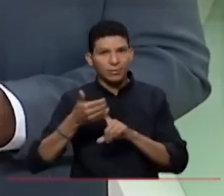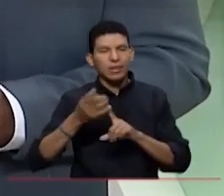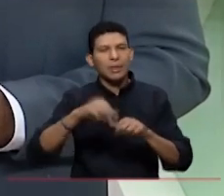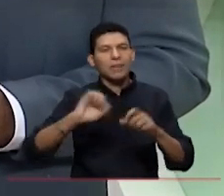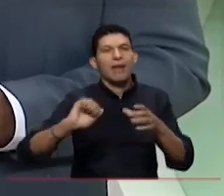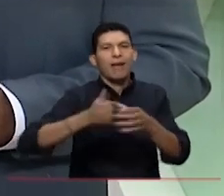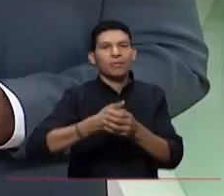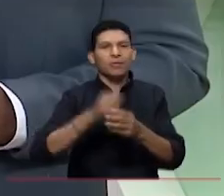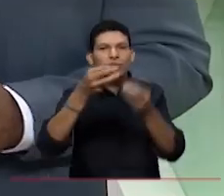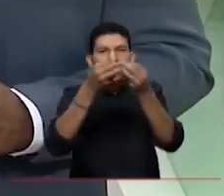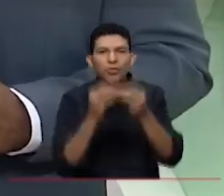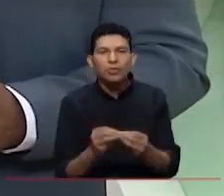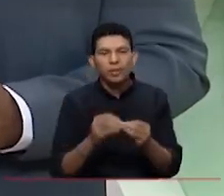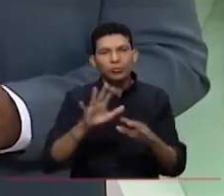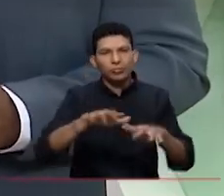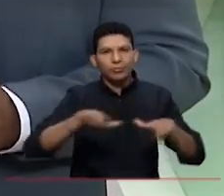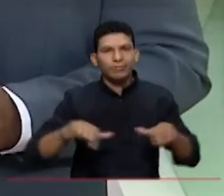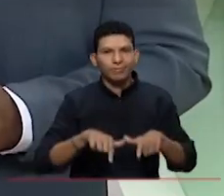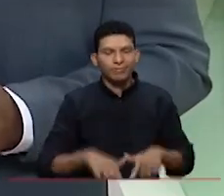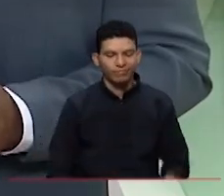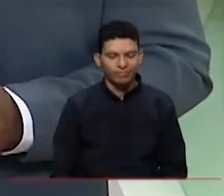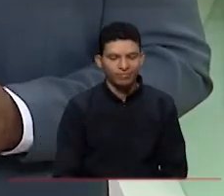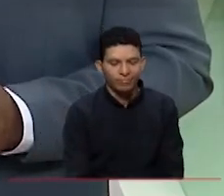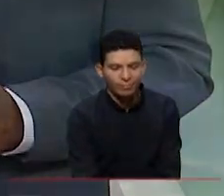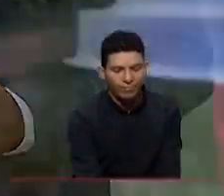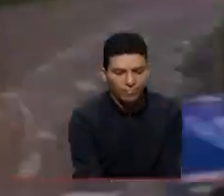adaptar estos modos a sus territorios.